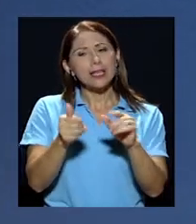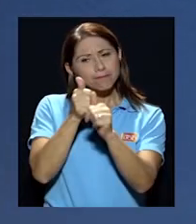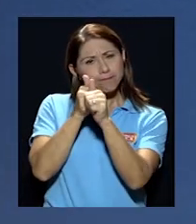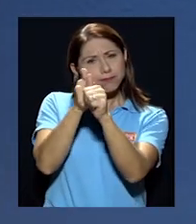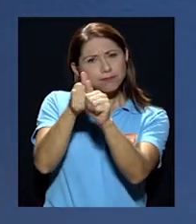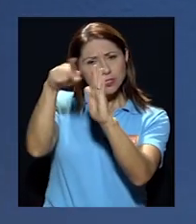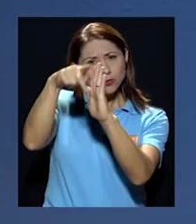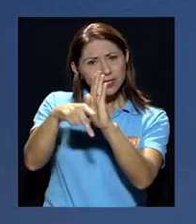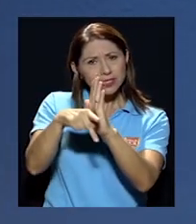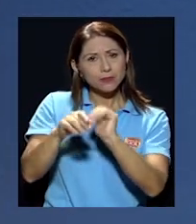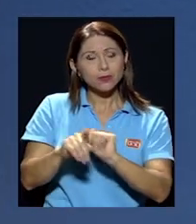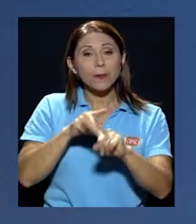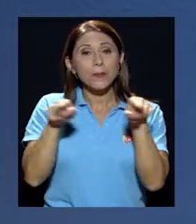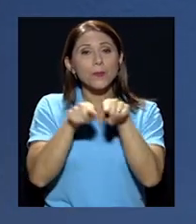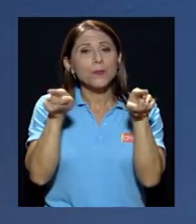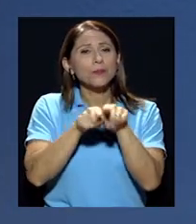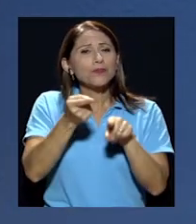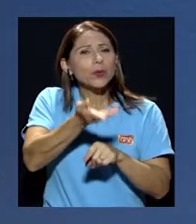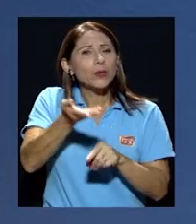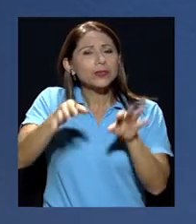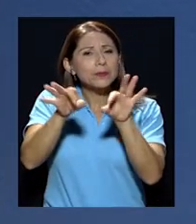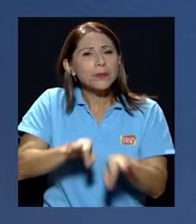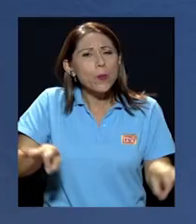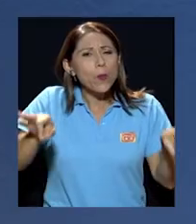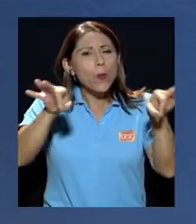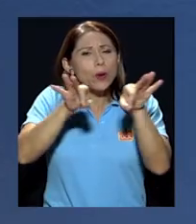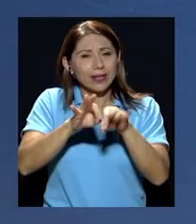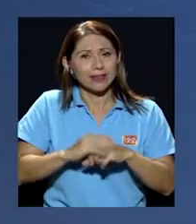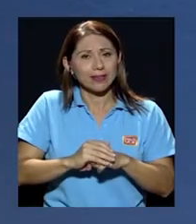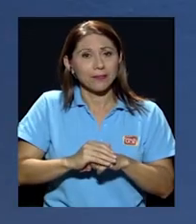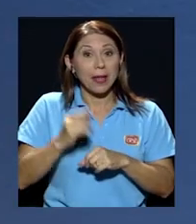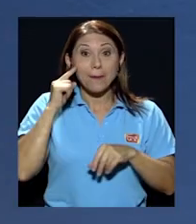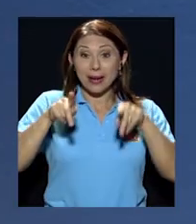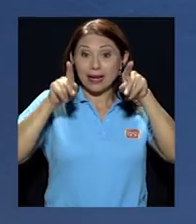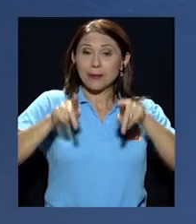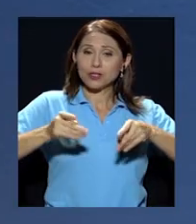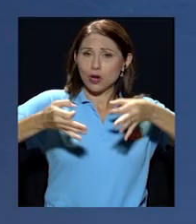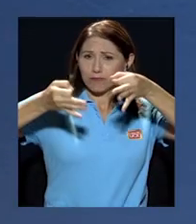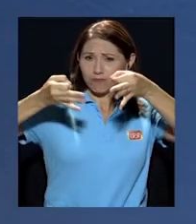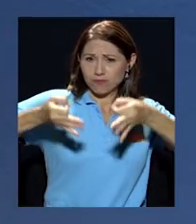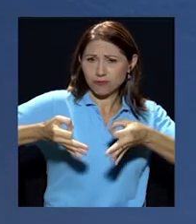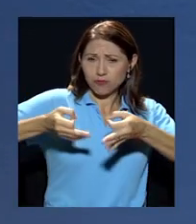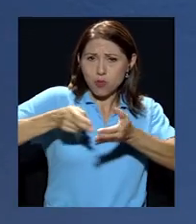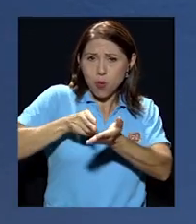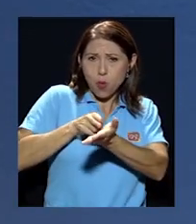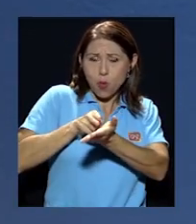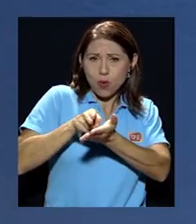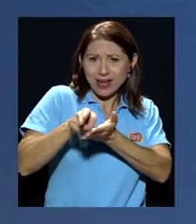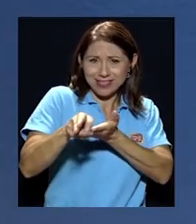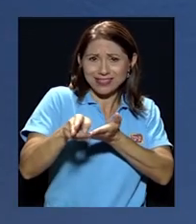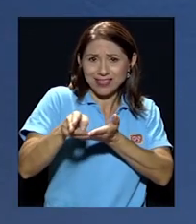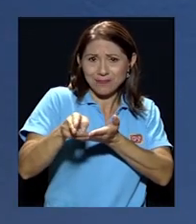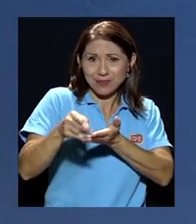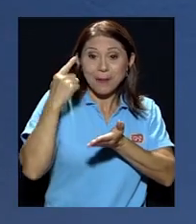pero sí también hay una cosa importante para ser honesto y para ser o llenar estas